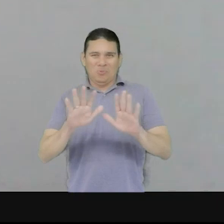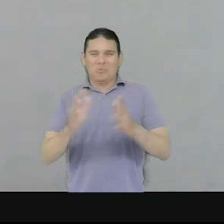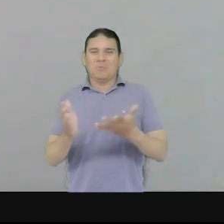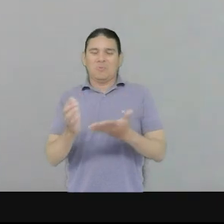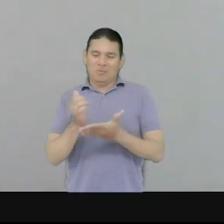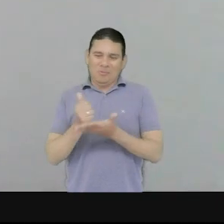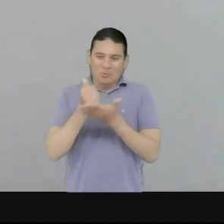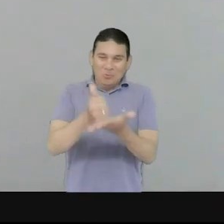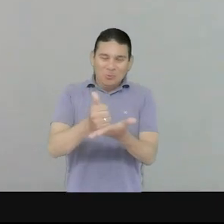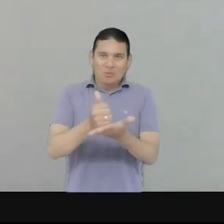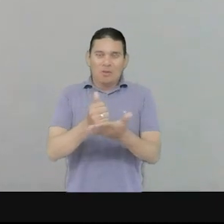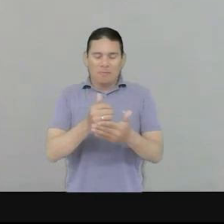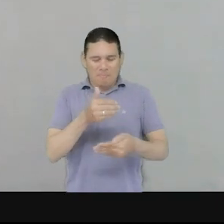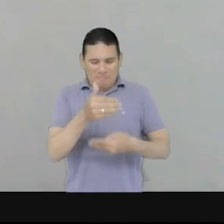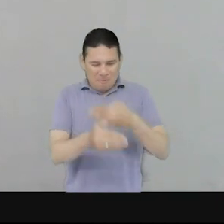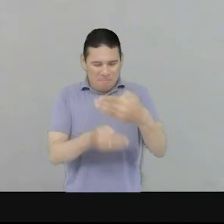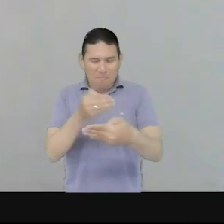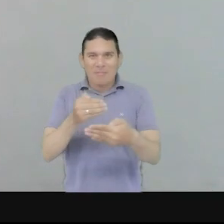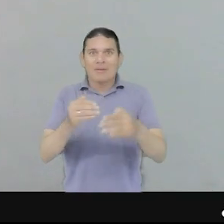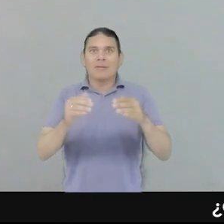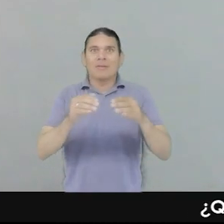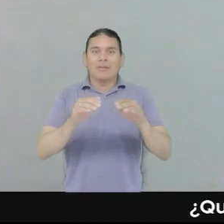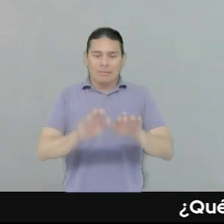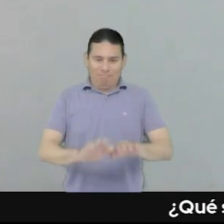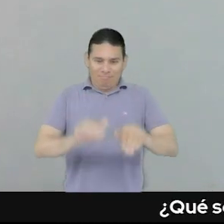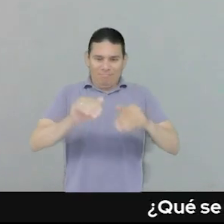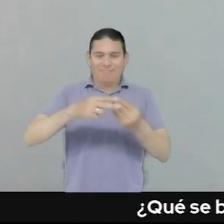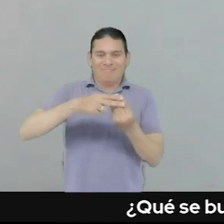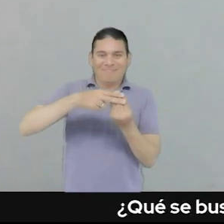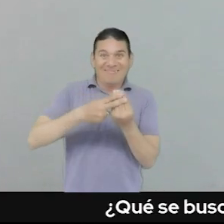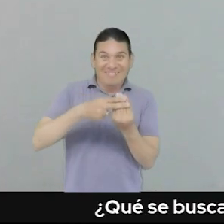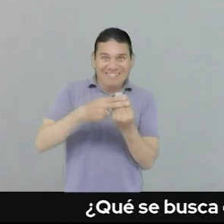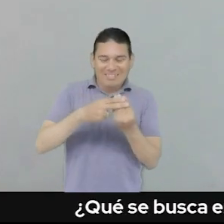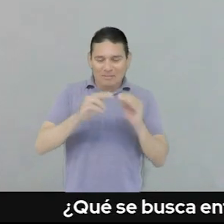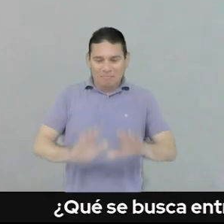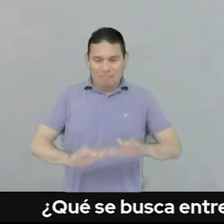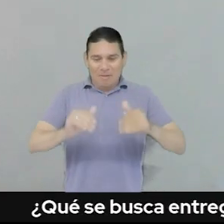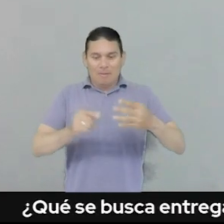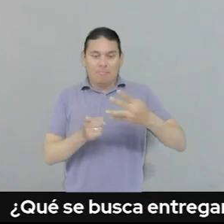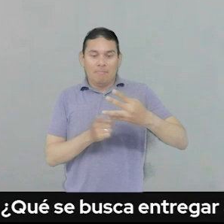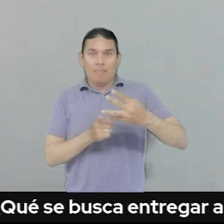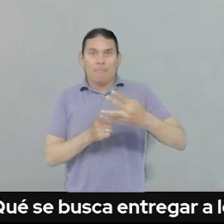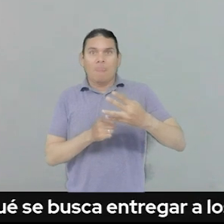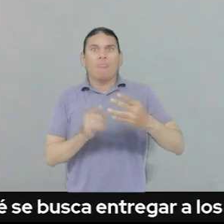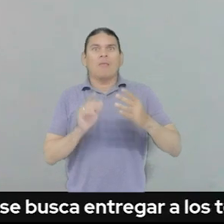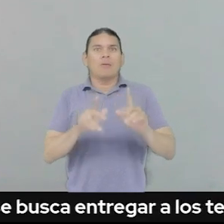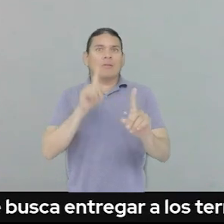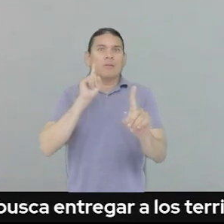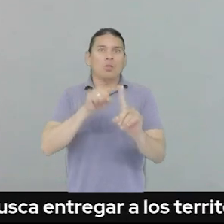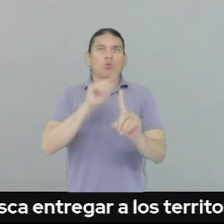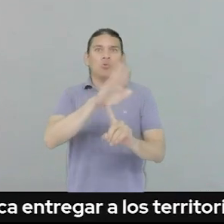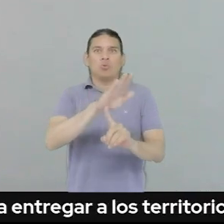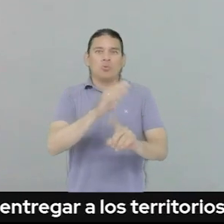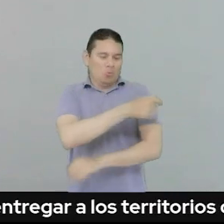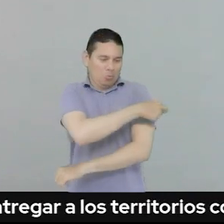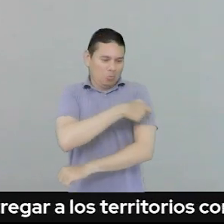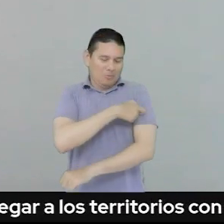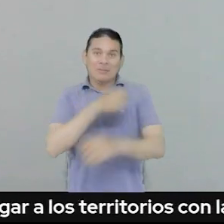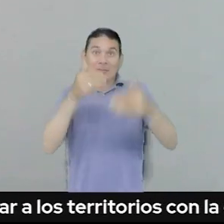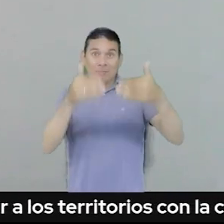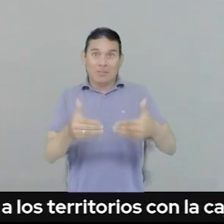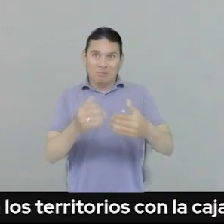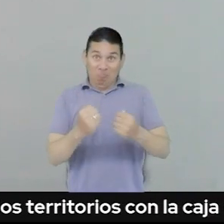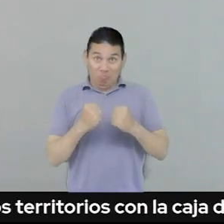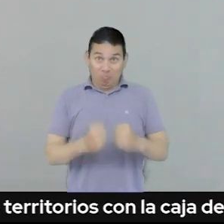El cuarto elemento de la ruta de función, de la caja de herramientas, perdón, el cuarto elemento de la caja de herramientas para el